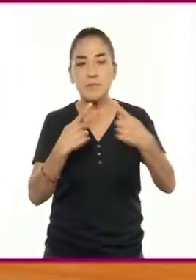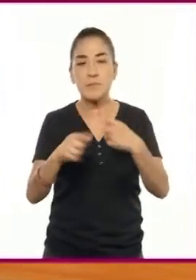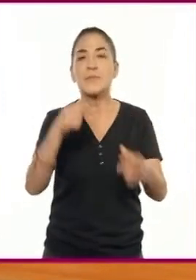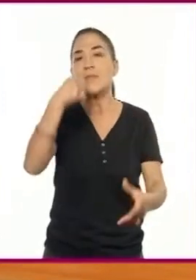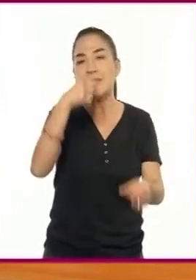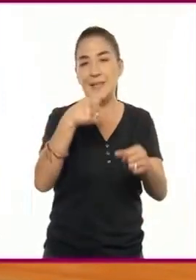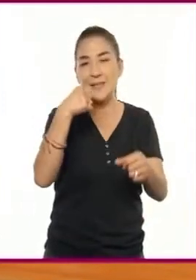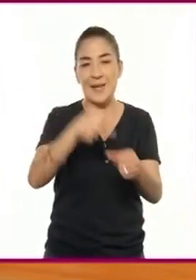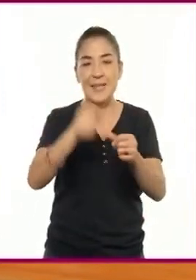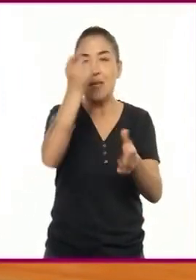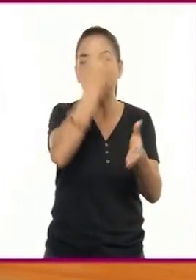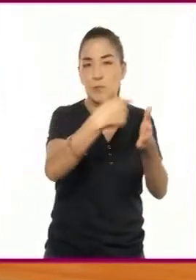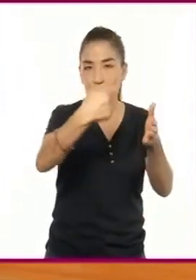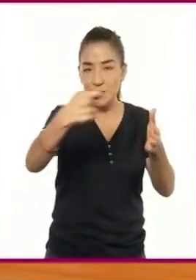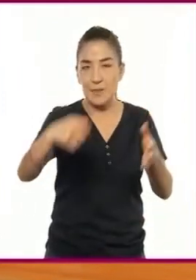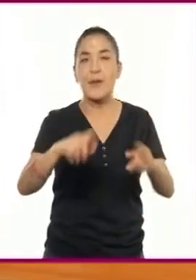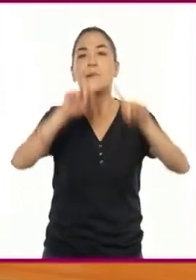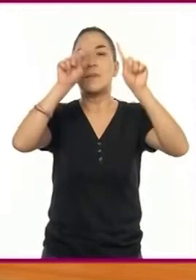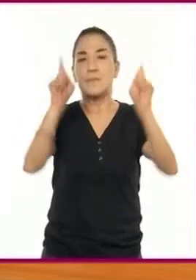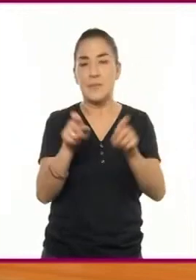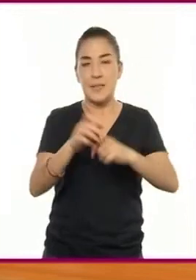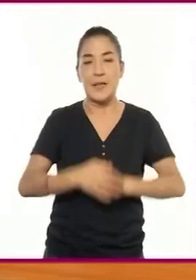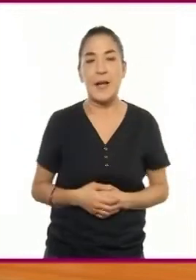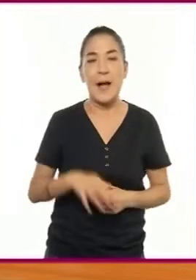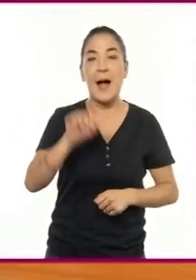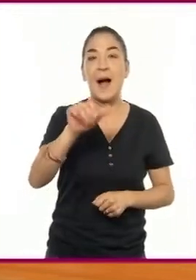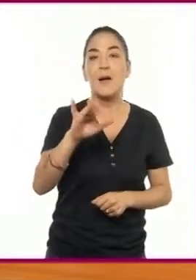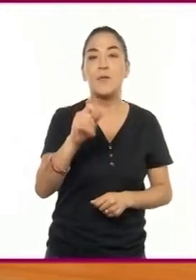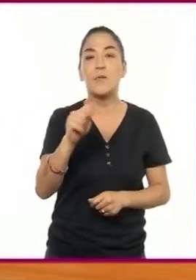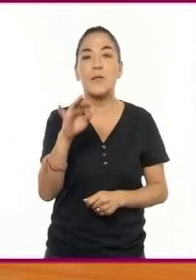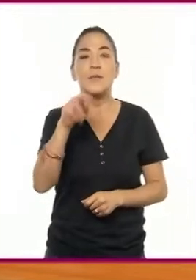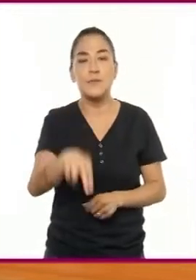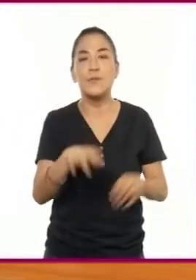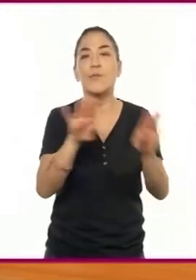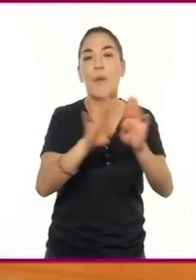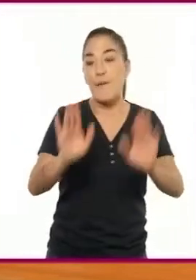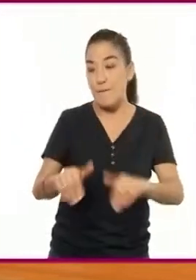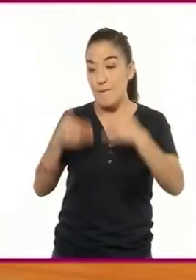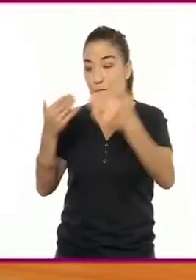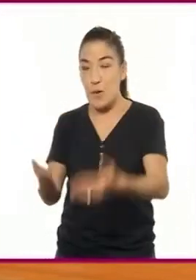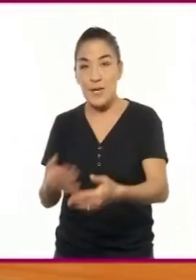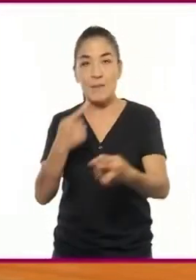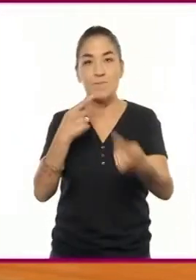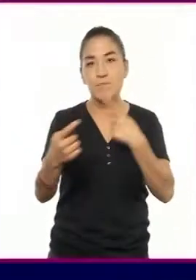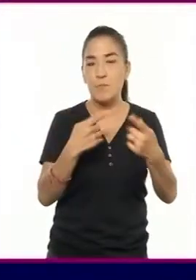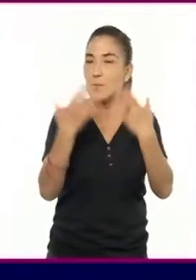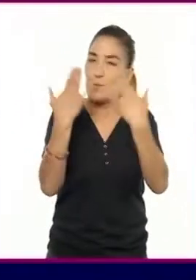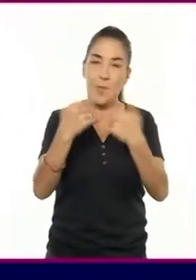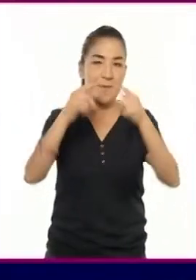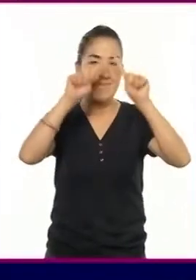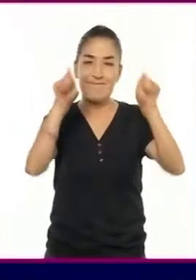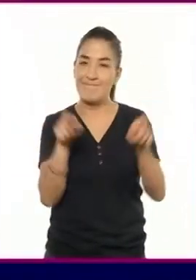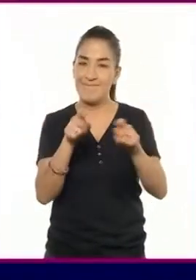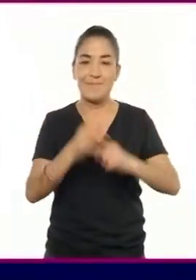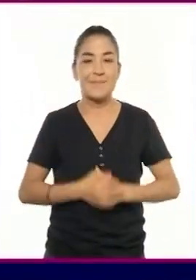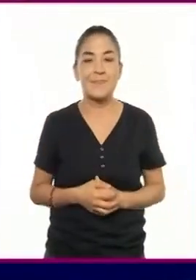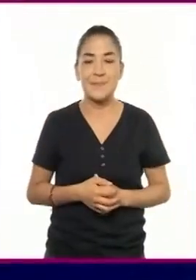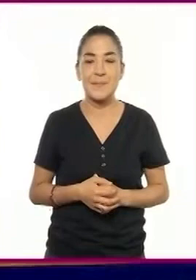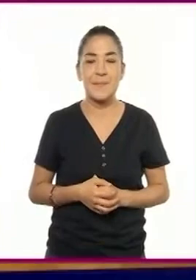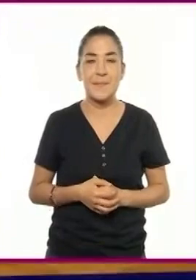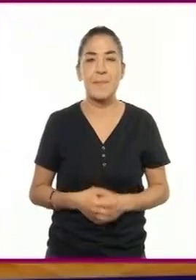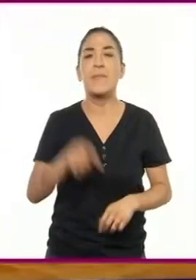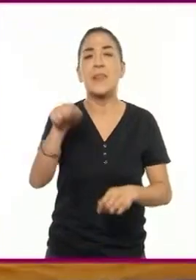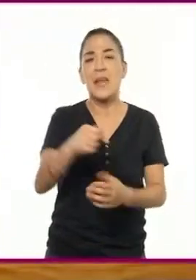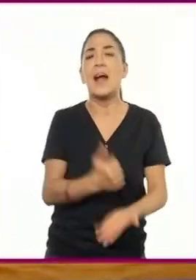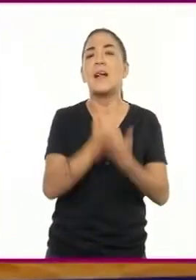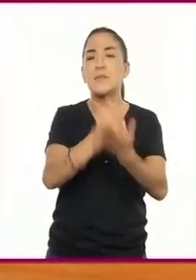cursivas y entre paréntesis. Y las acotaciones que están fuera del diálogo no llevan paréntesis. Esto ayuda mucho